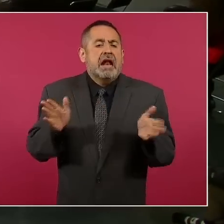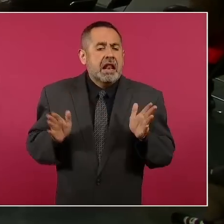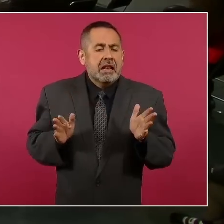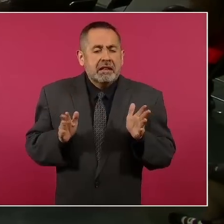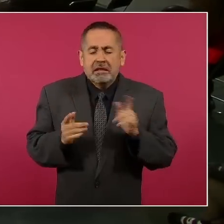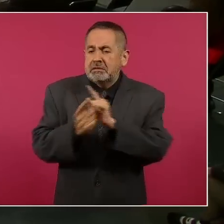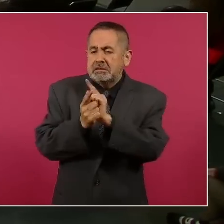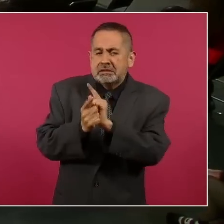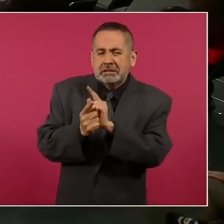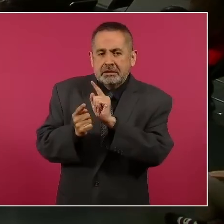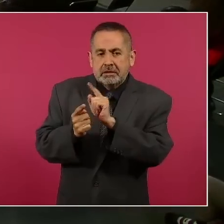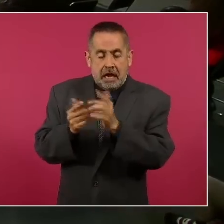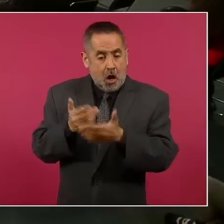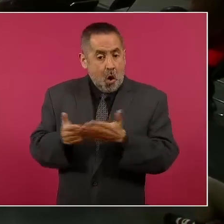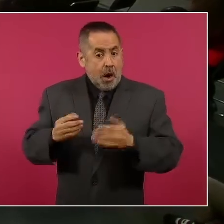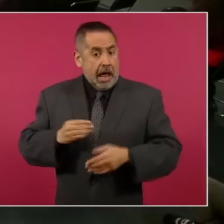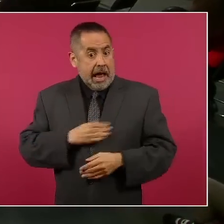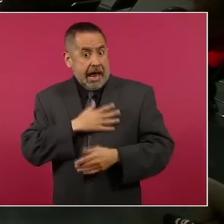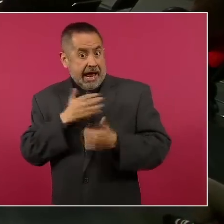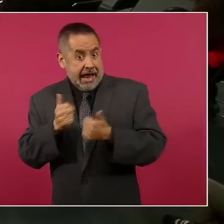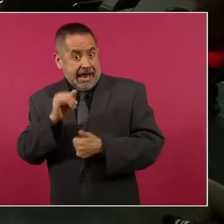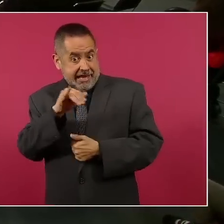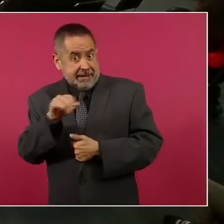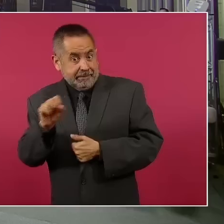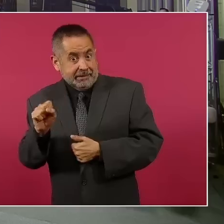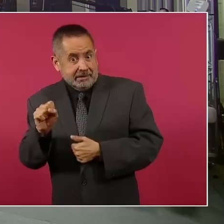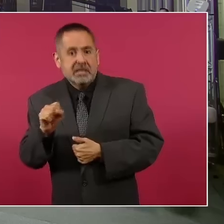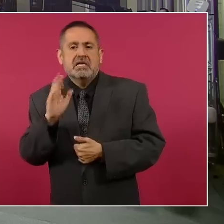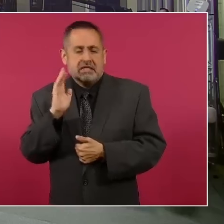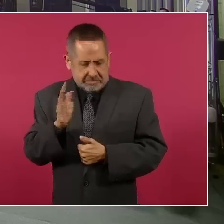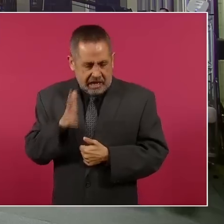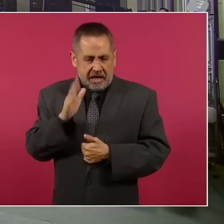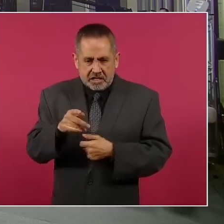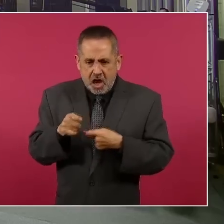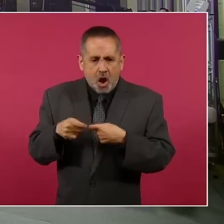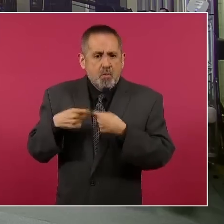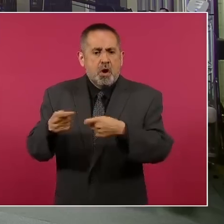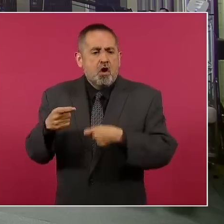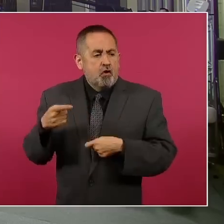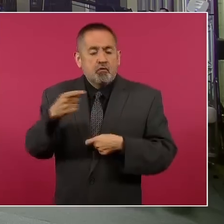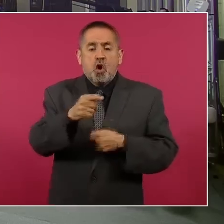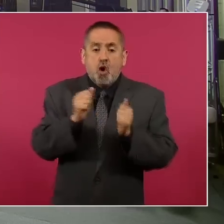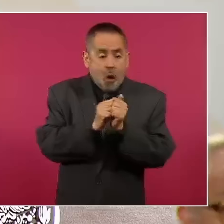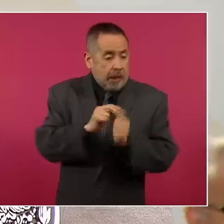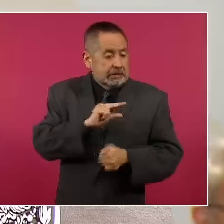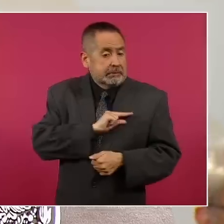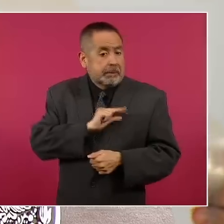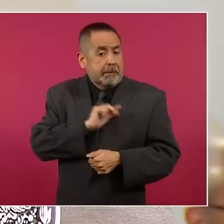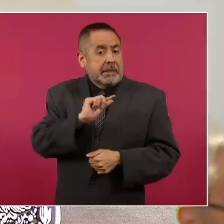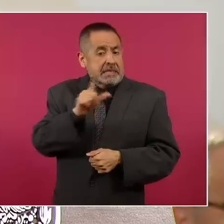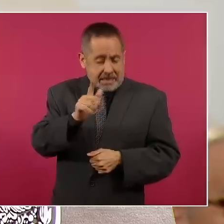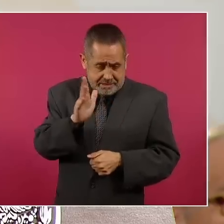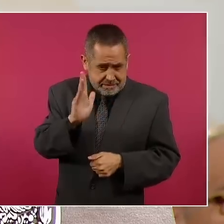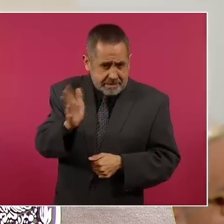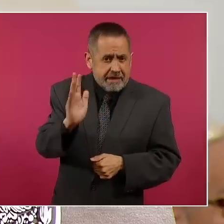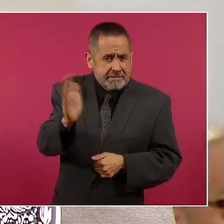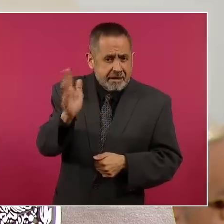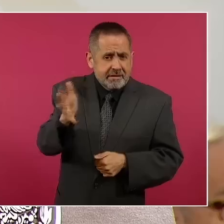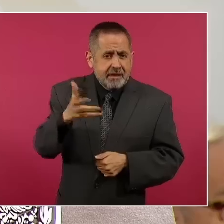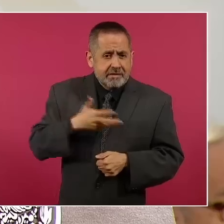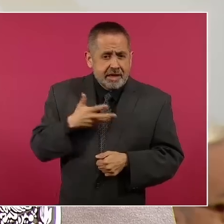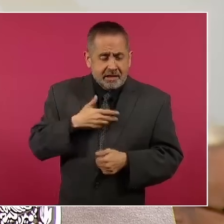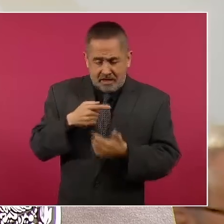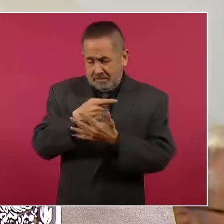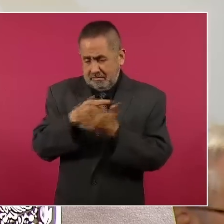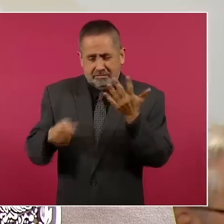Con el programa de bienestar hoy se tiene cobertura para que la gente pueda ir a la consulta de especialidad, no solamente en las especialidades